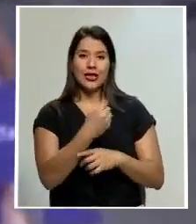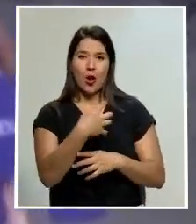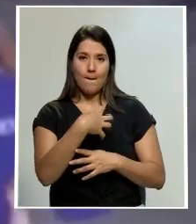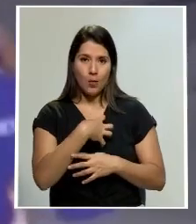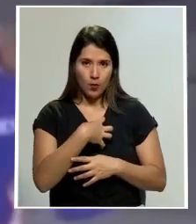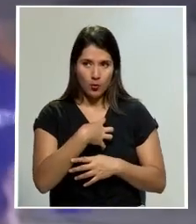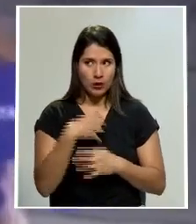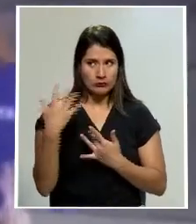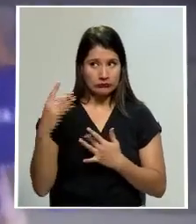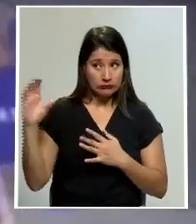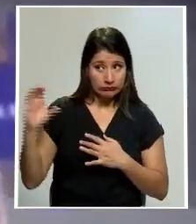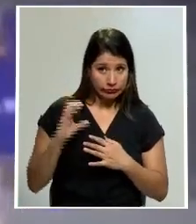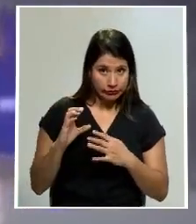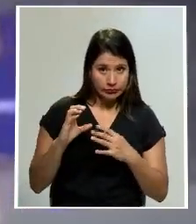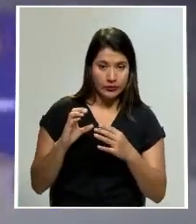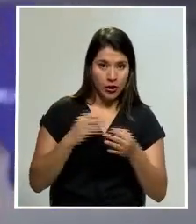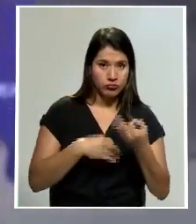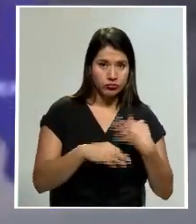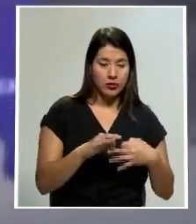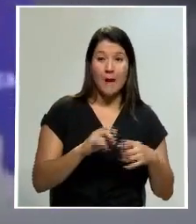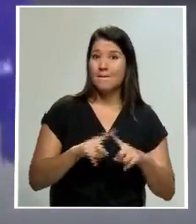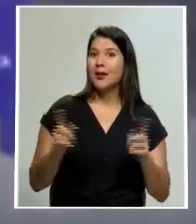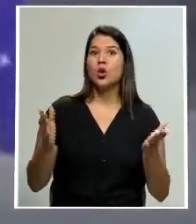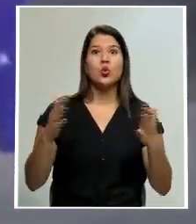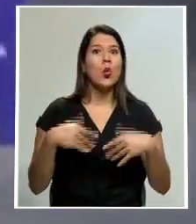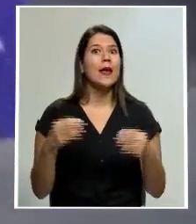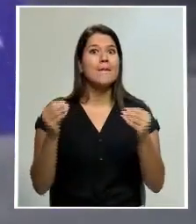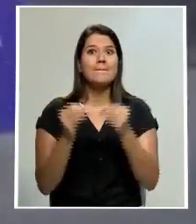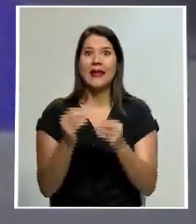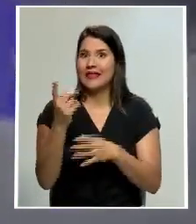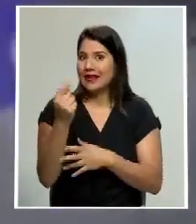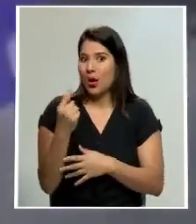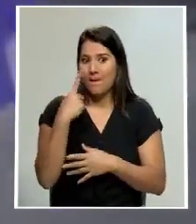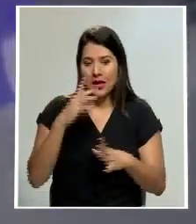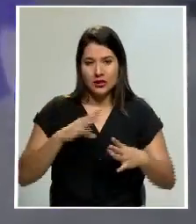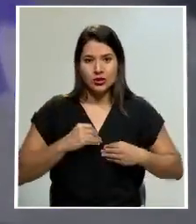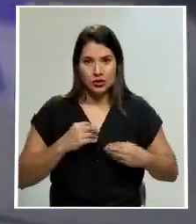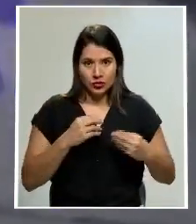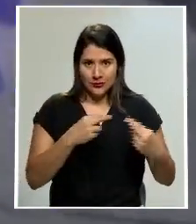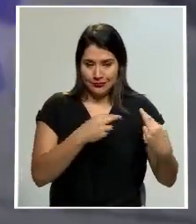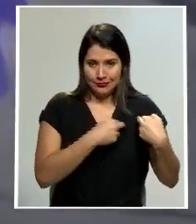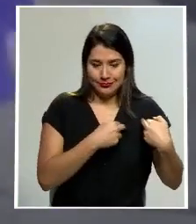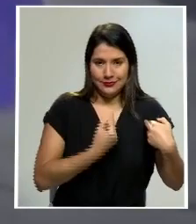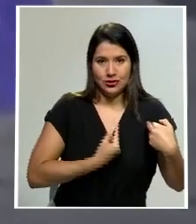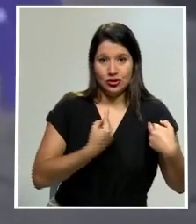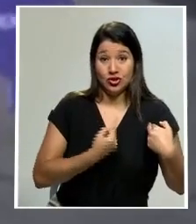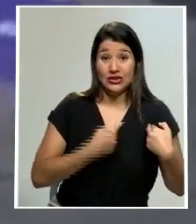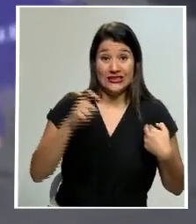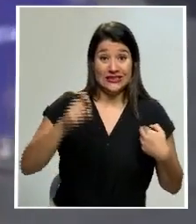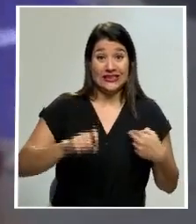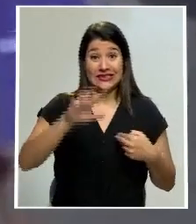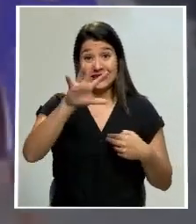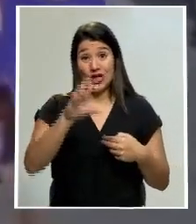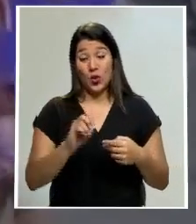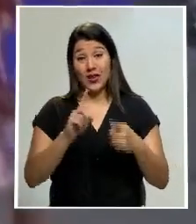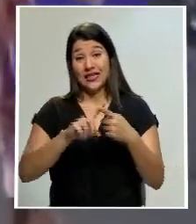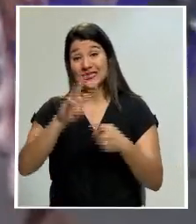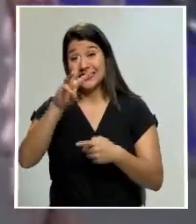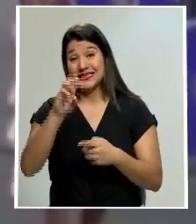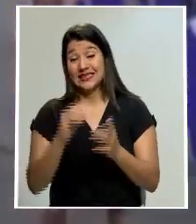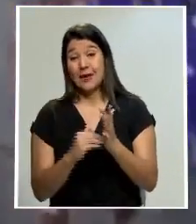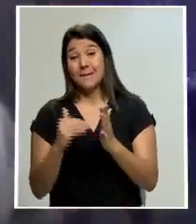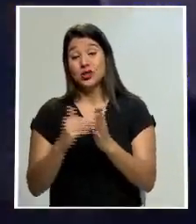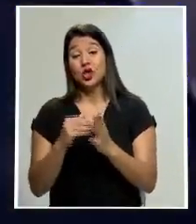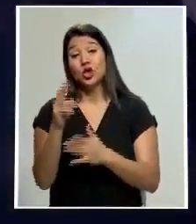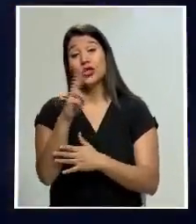Pero ya no hay más recursos de donde echar mano y necesitan entre 50 y 60 millones de colones para la compra de